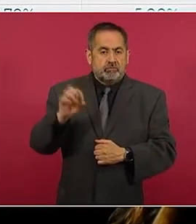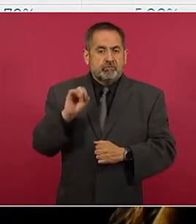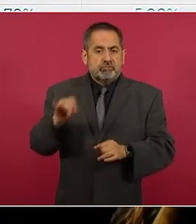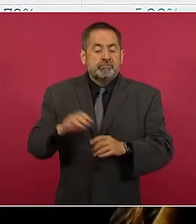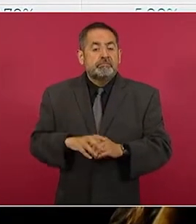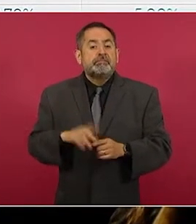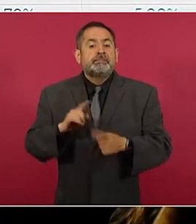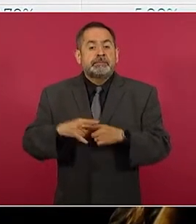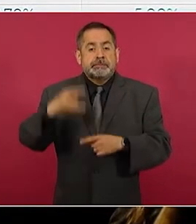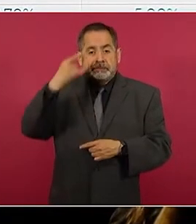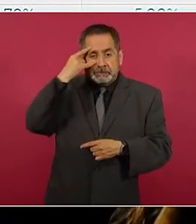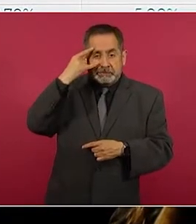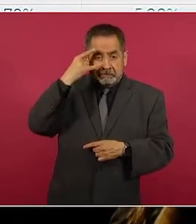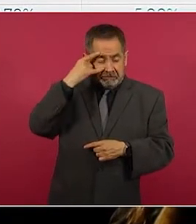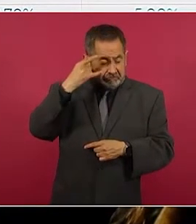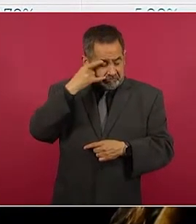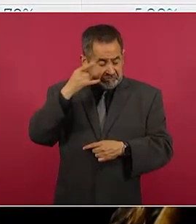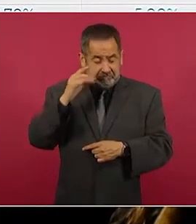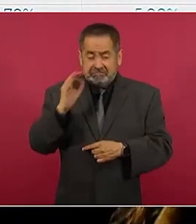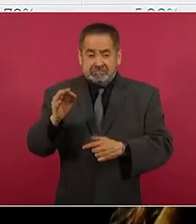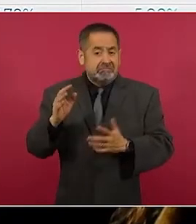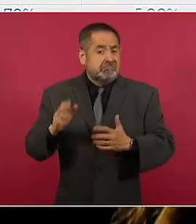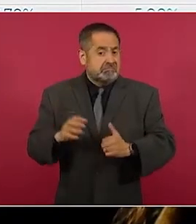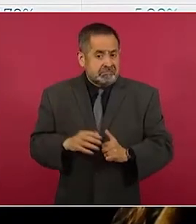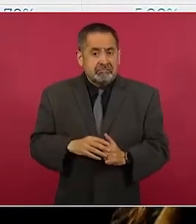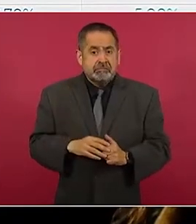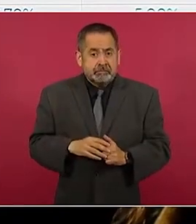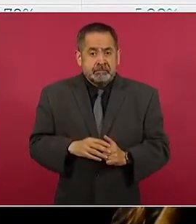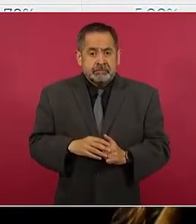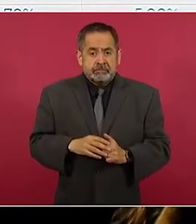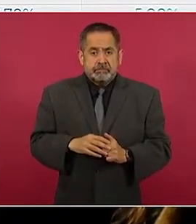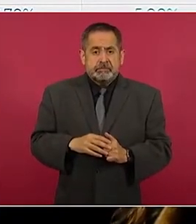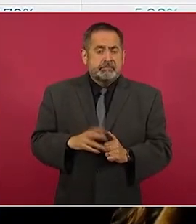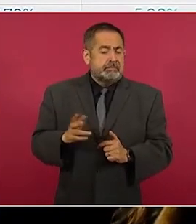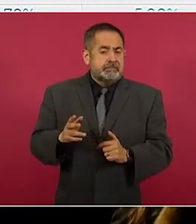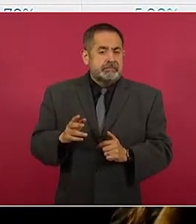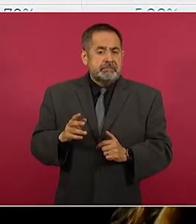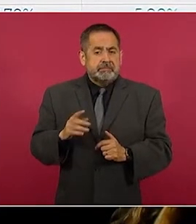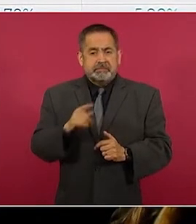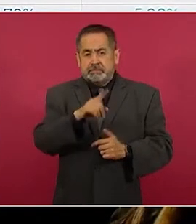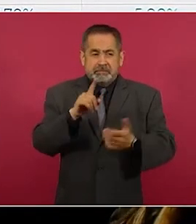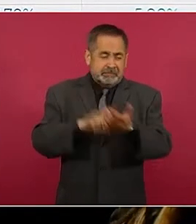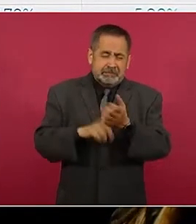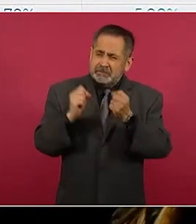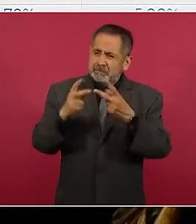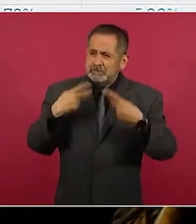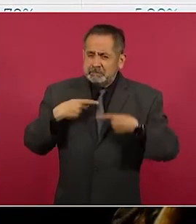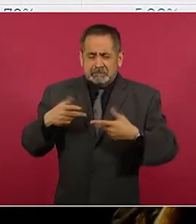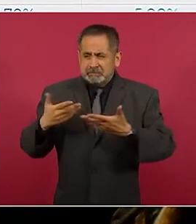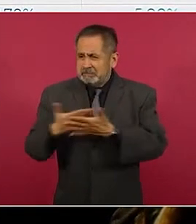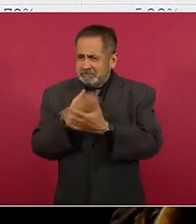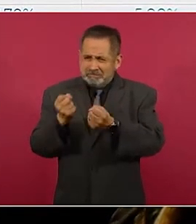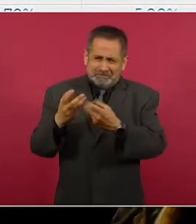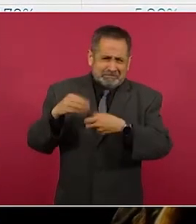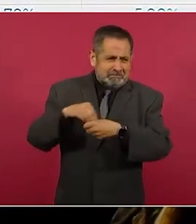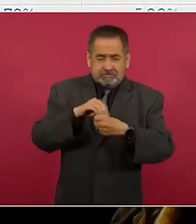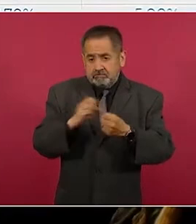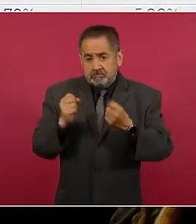Campeche, a pesar de no ser un estado con mucha población, pues es un estado también